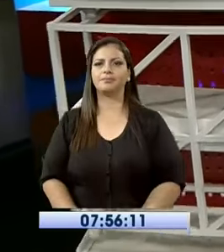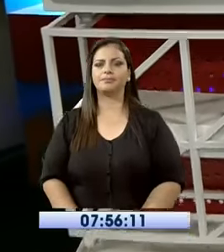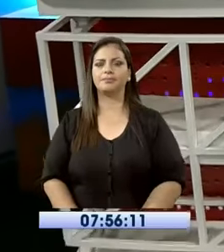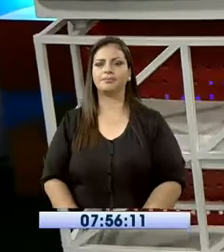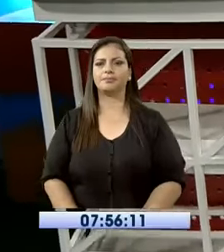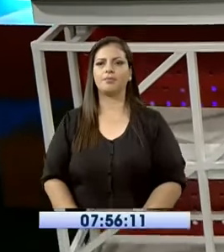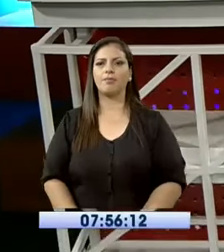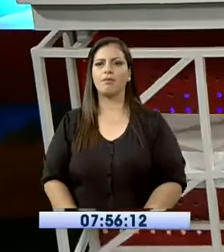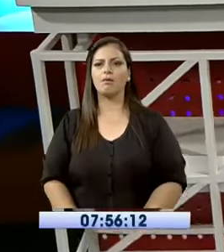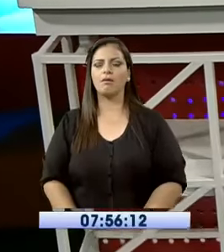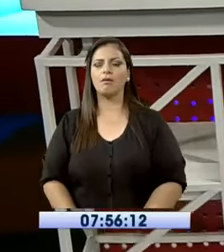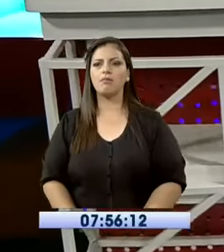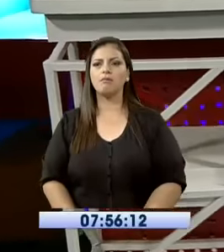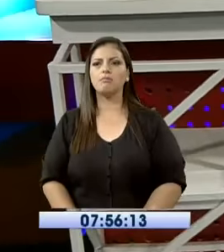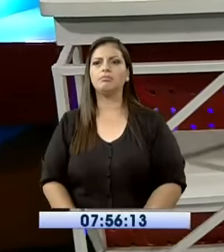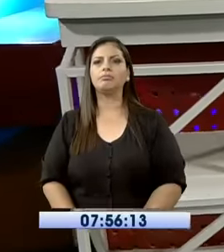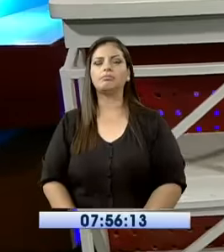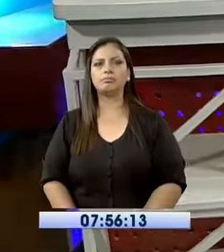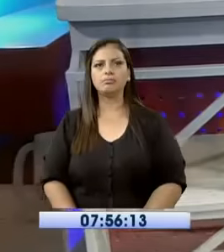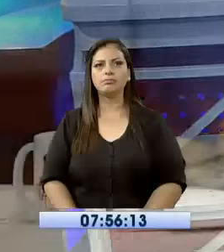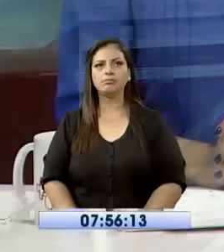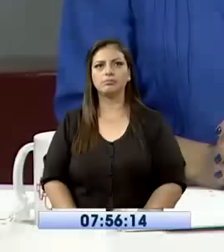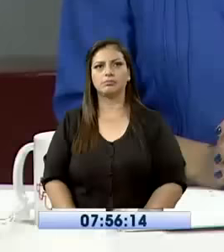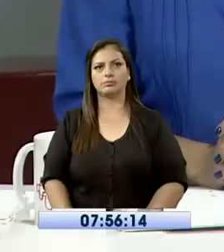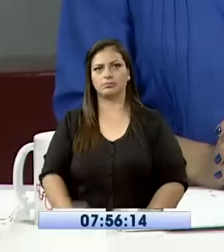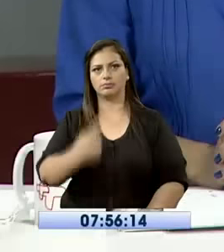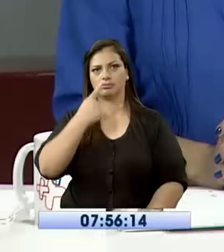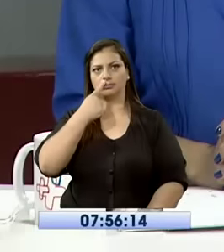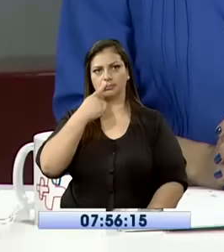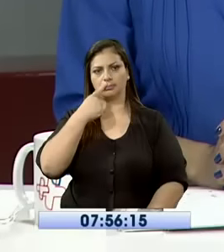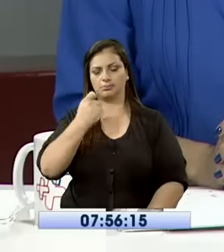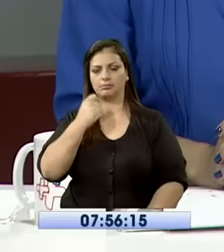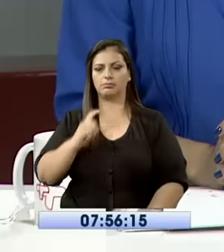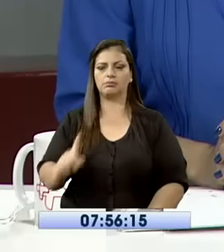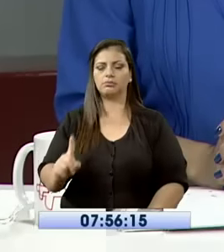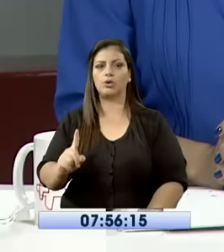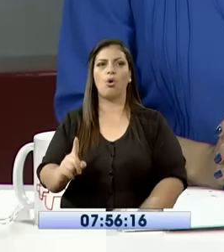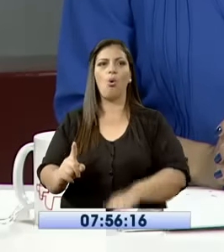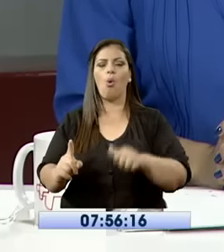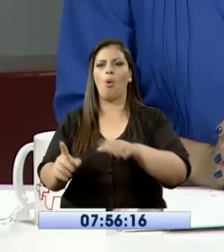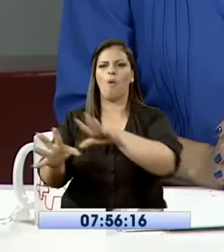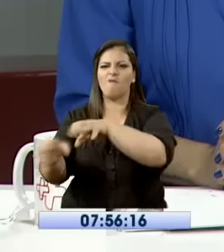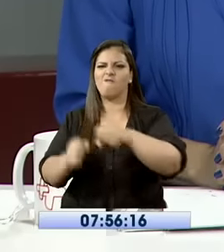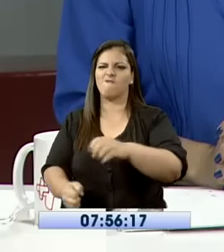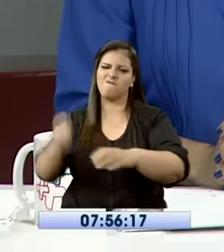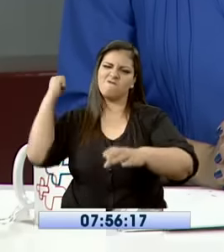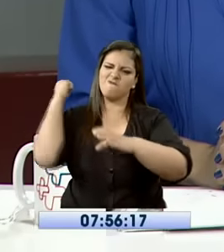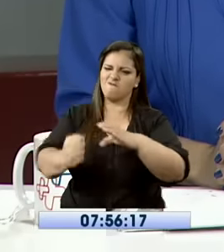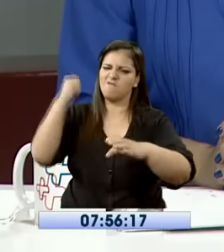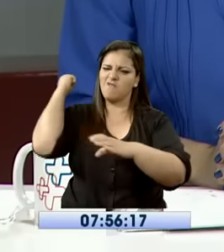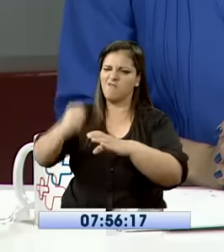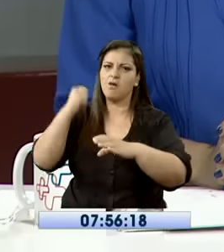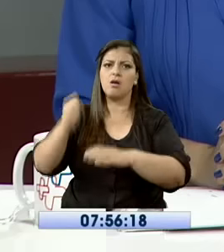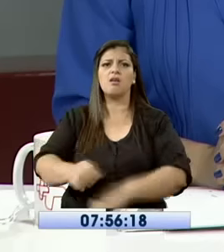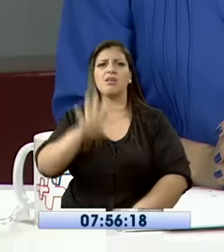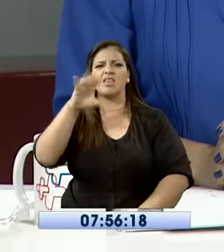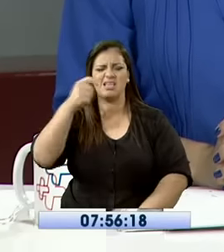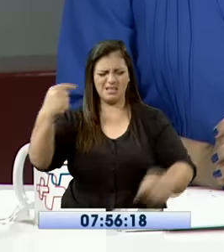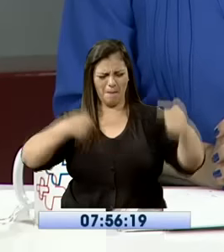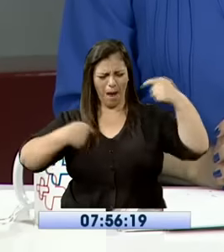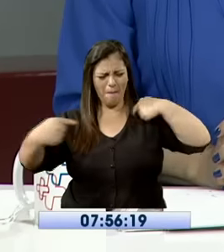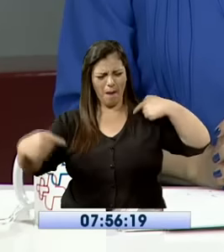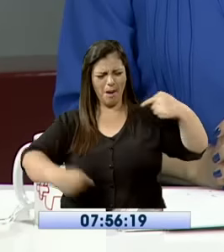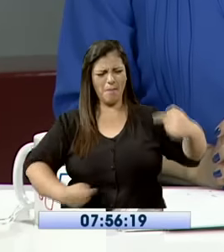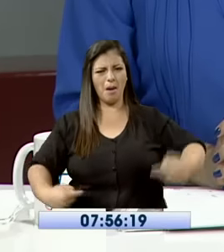Un hombre falleció tras recibir 15 apuñaladas en su cuerpo. El hecho de sangre se registró en Conocoto. Santiago Landeta nos tiene más detalles.